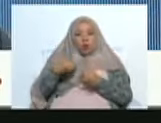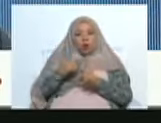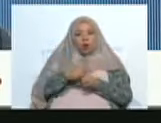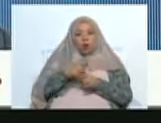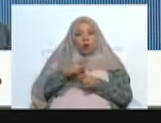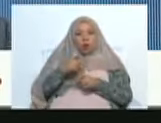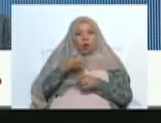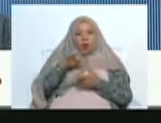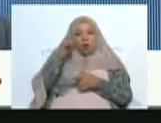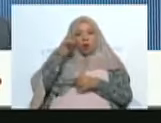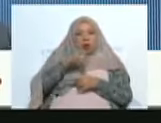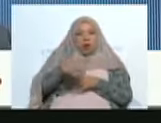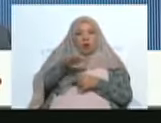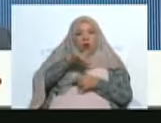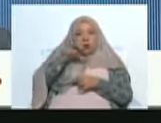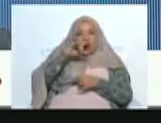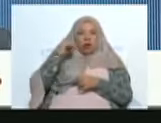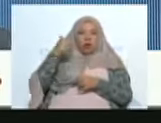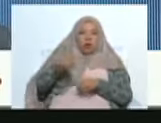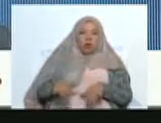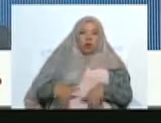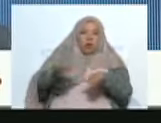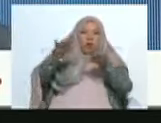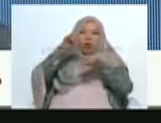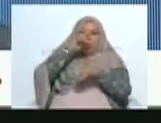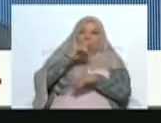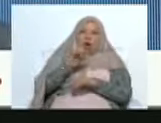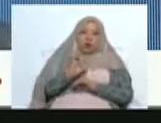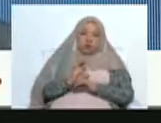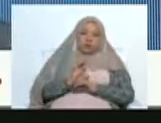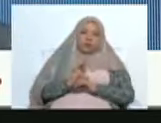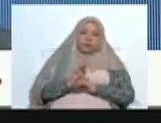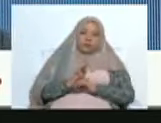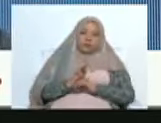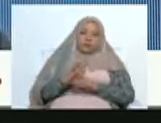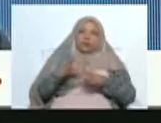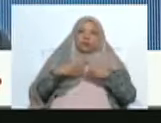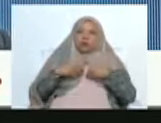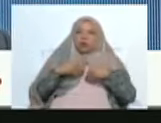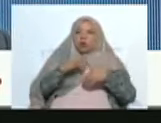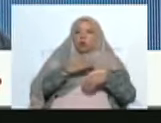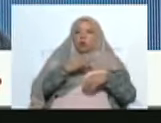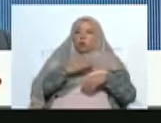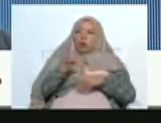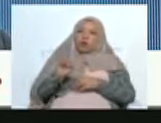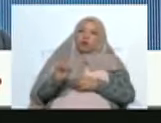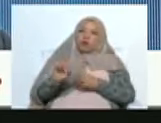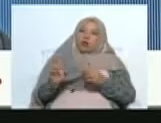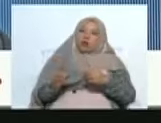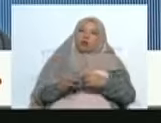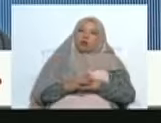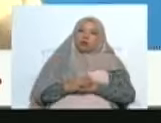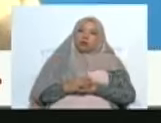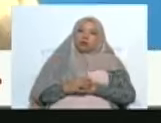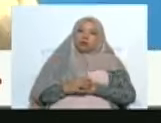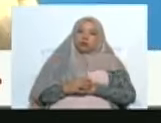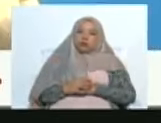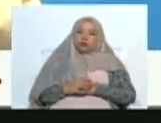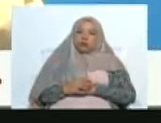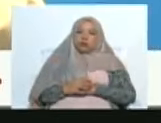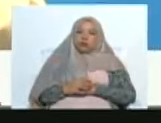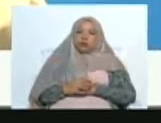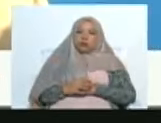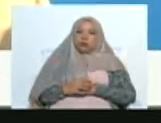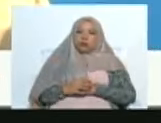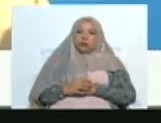una práctica que tienen o en la que tienen ustedes muchísimos años, y que pueda ser reconocido como patrimonio inmaterial cultural de la UNESCO. Bueno,